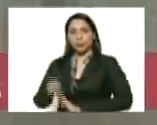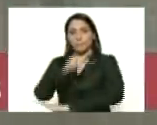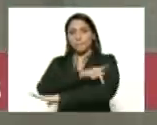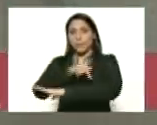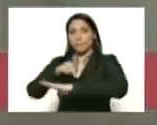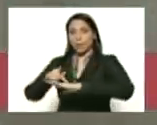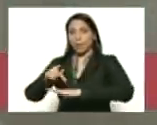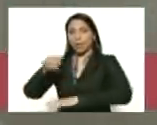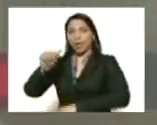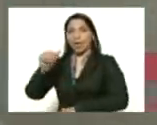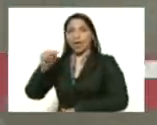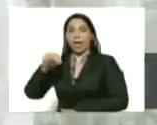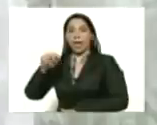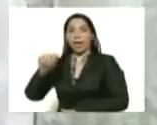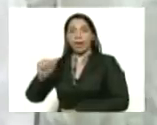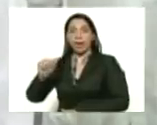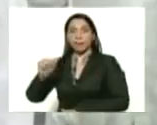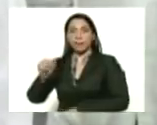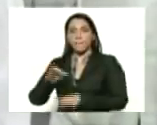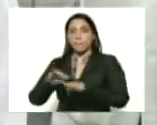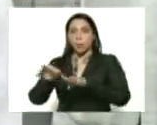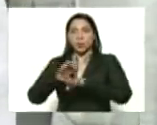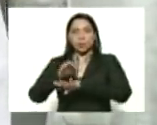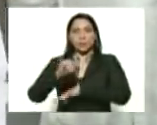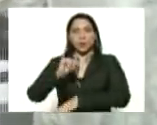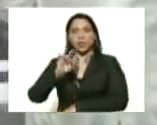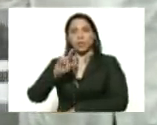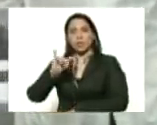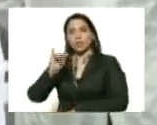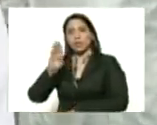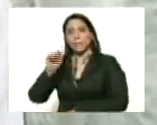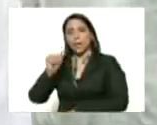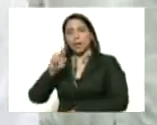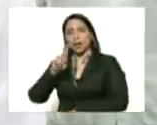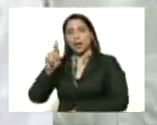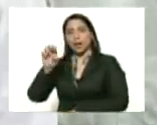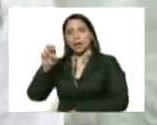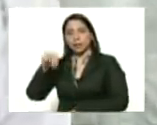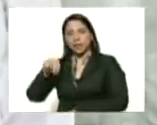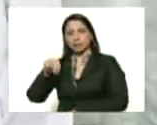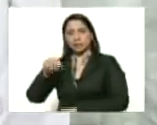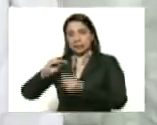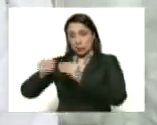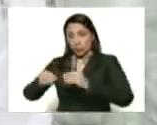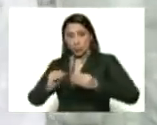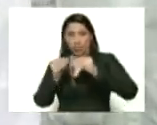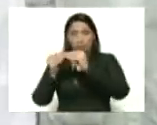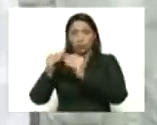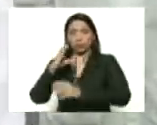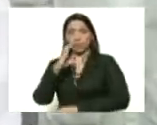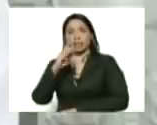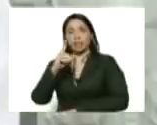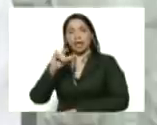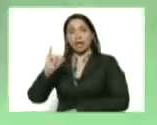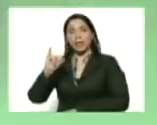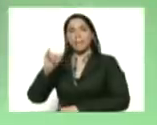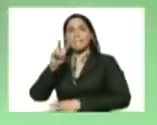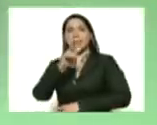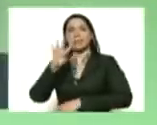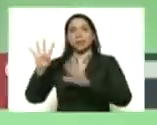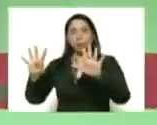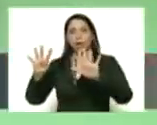municipio Iribarre estamos recuperando los 29 CDI y vamos progresivamente